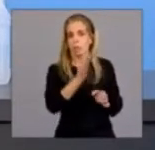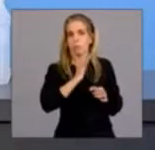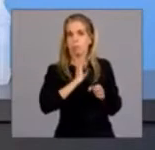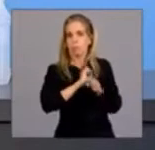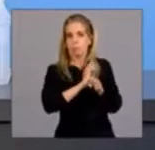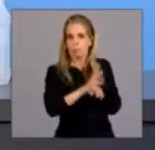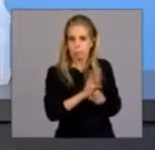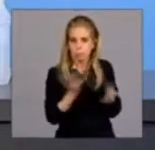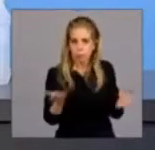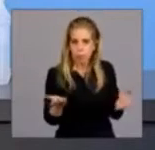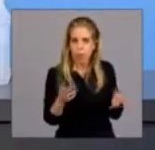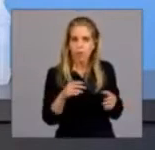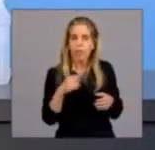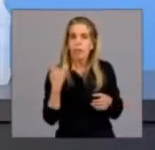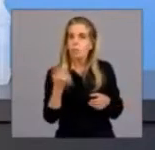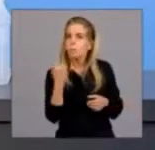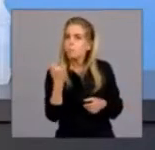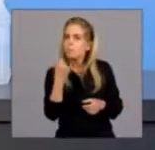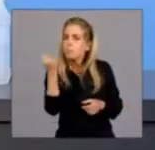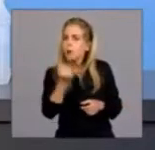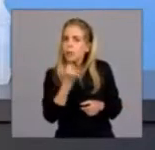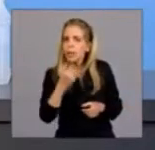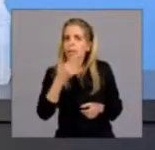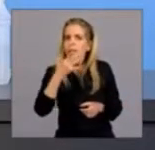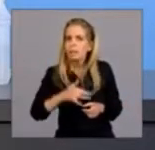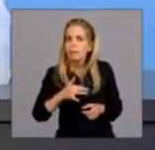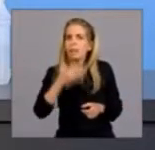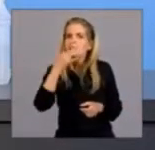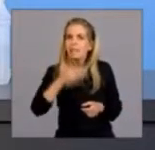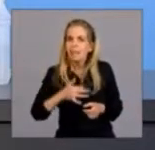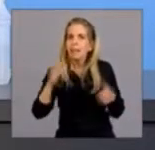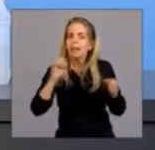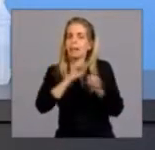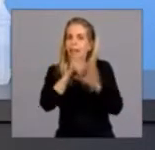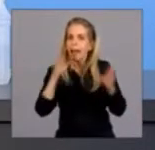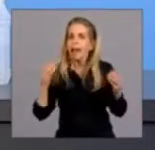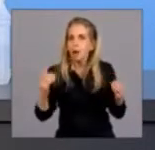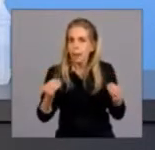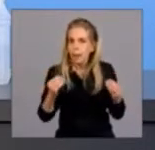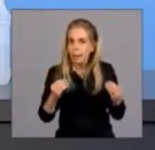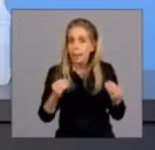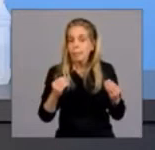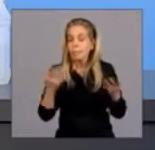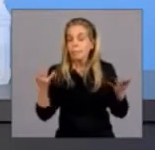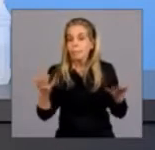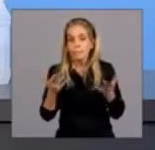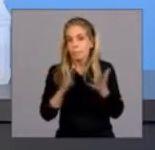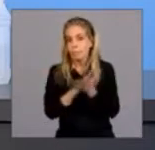Nosotros tenemos que entender que nosotros no superamos el problema,